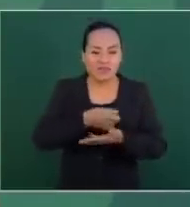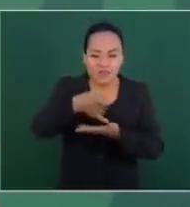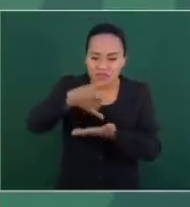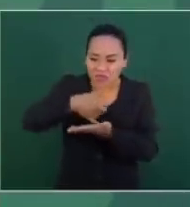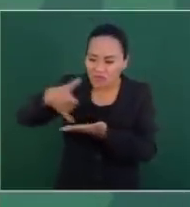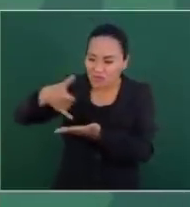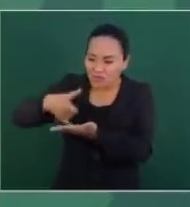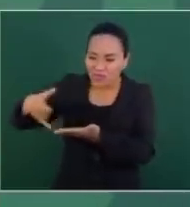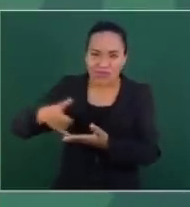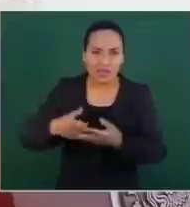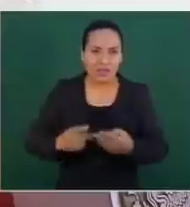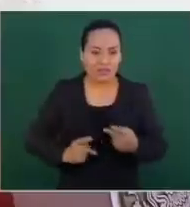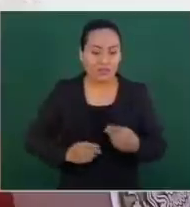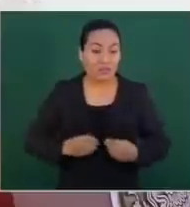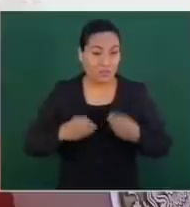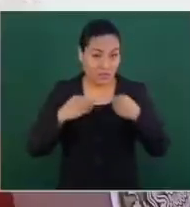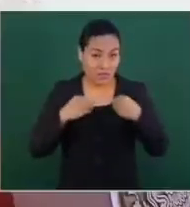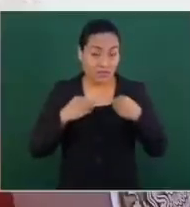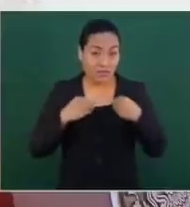ese programa salió de aquí,